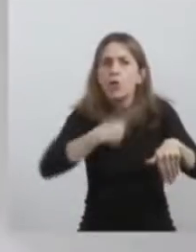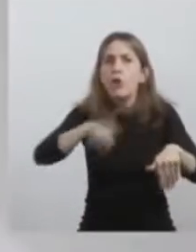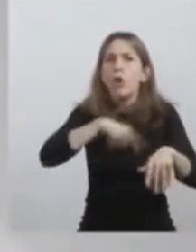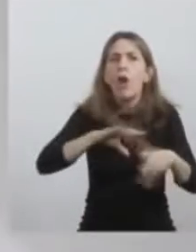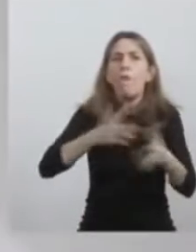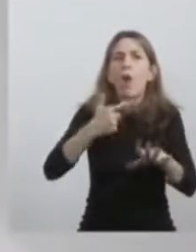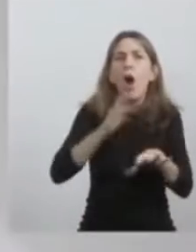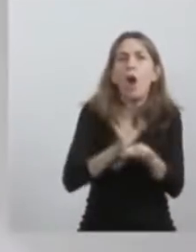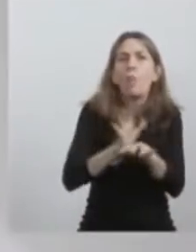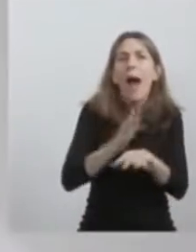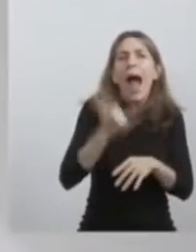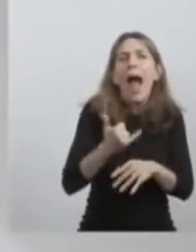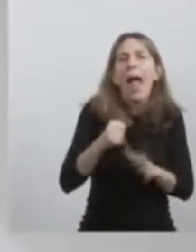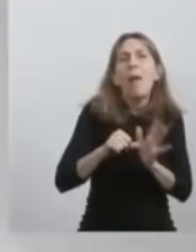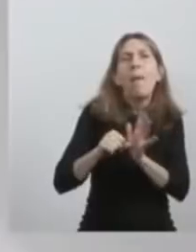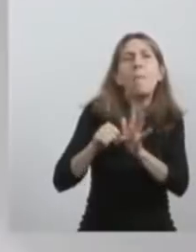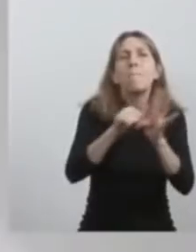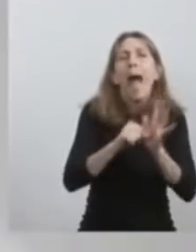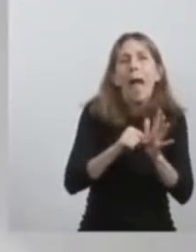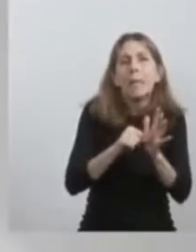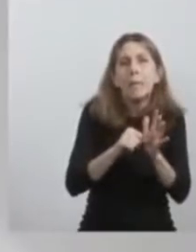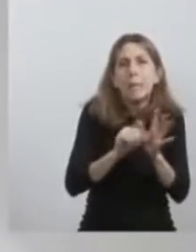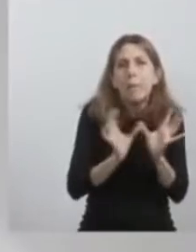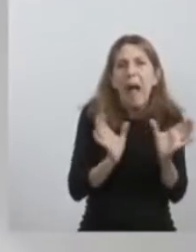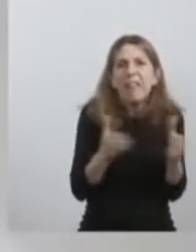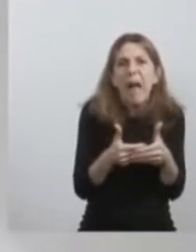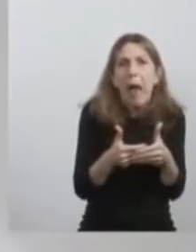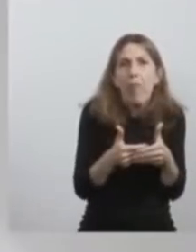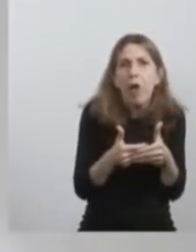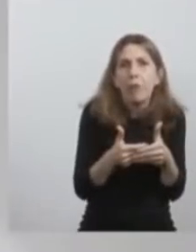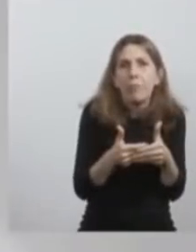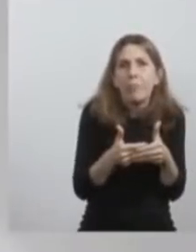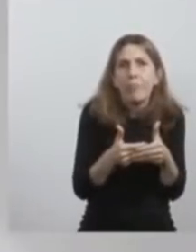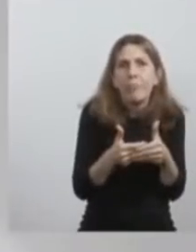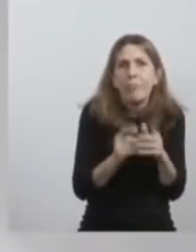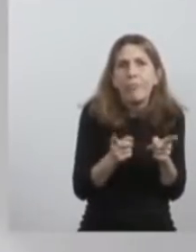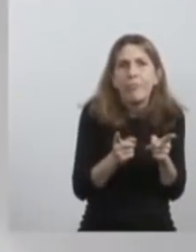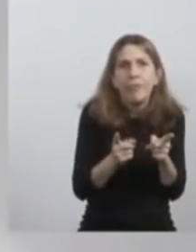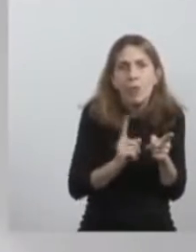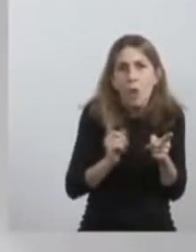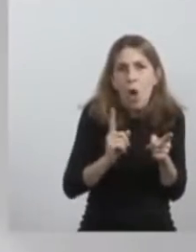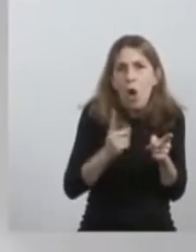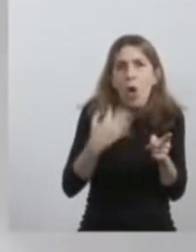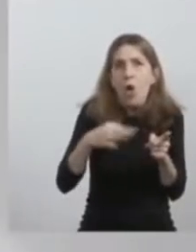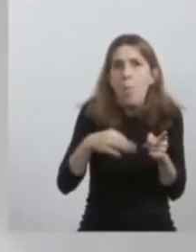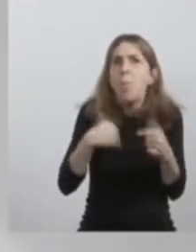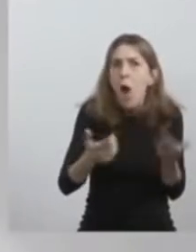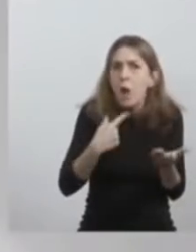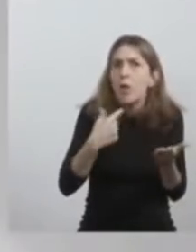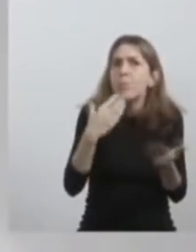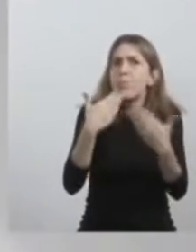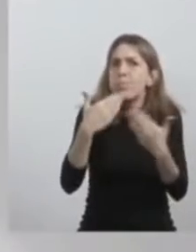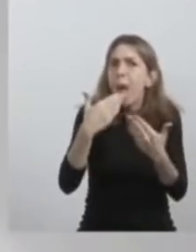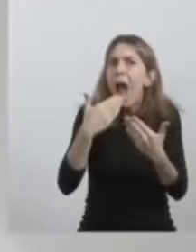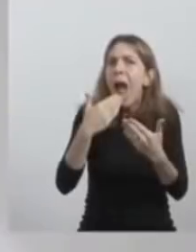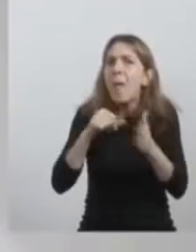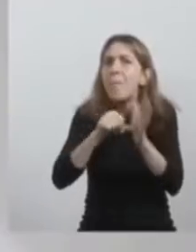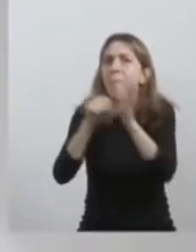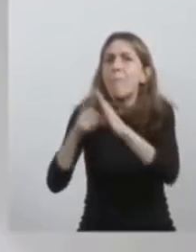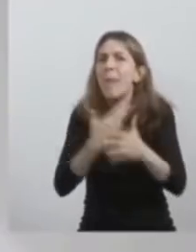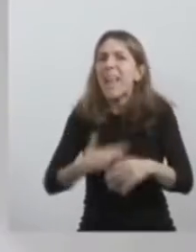corset en el cual nuestro país no se pueda mover. Y por eso hemos hablado con todos los presidentes de la flexibilización.